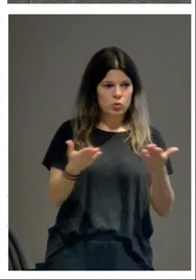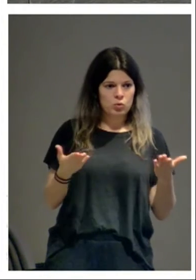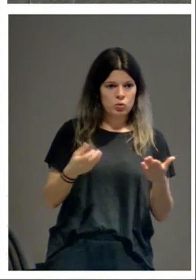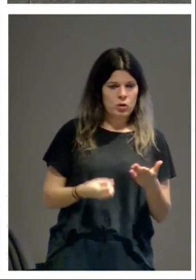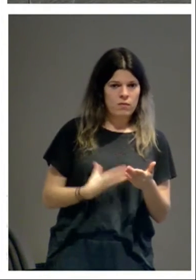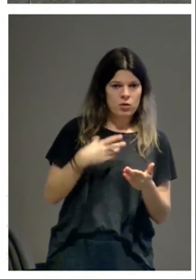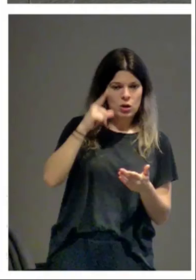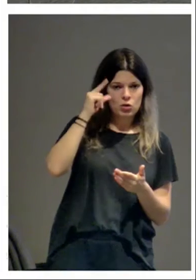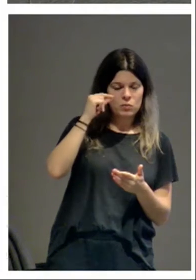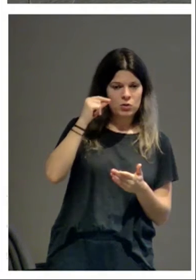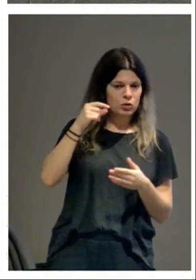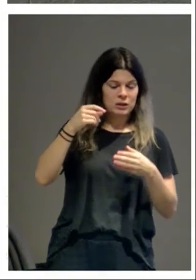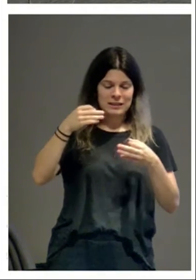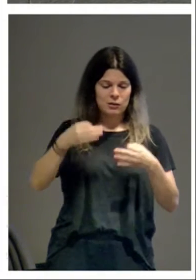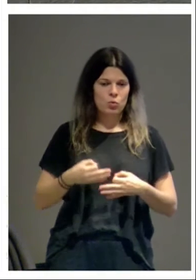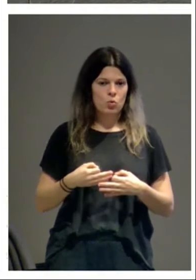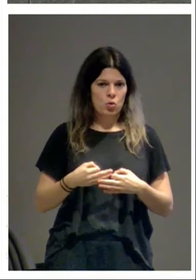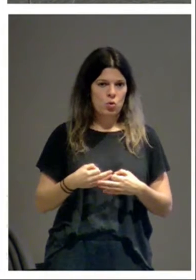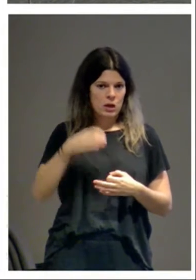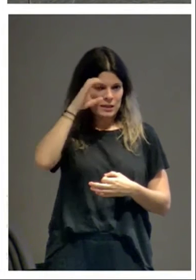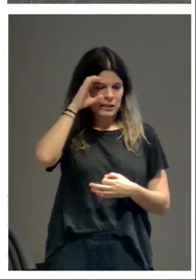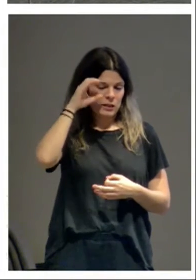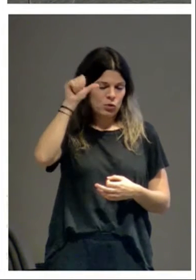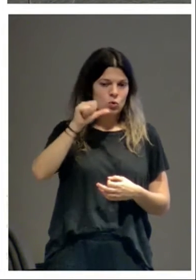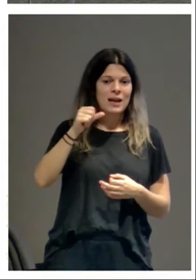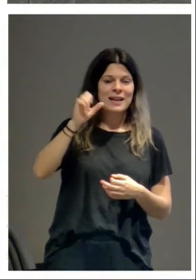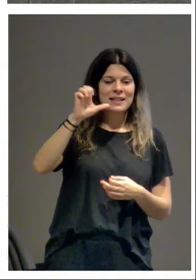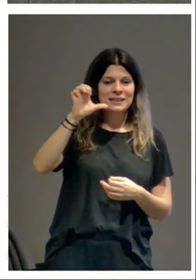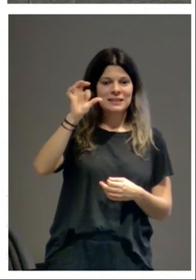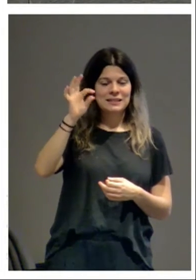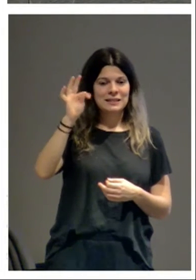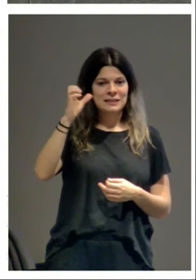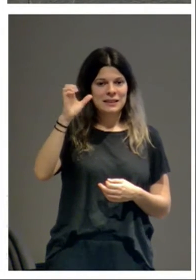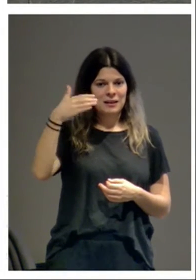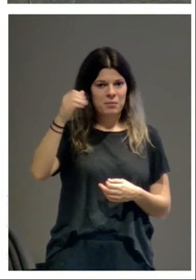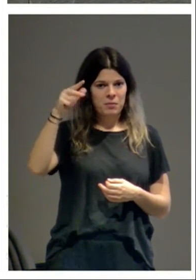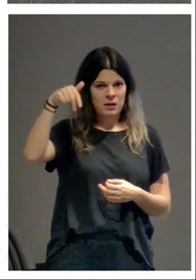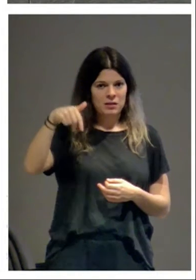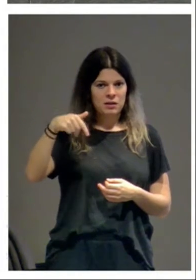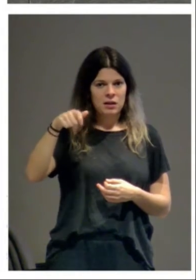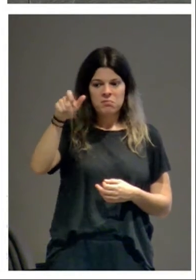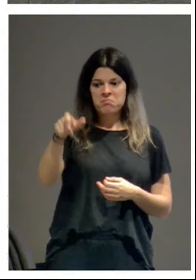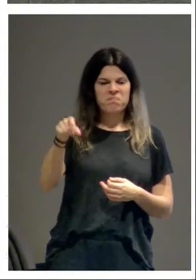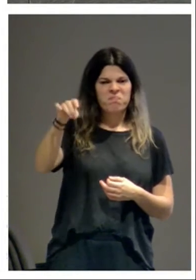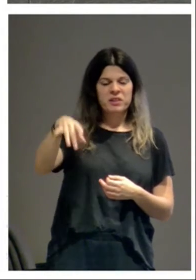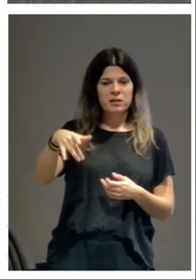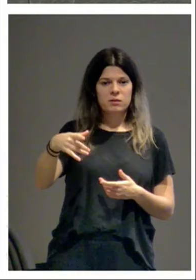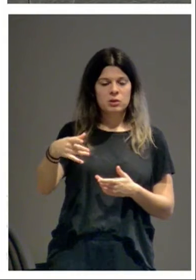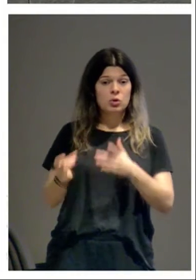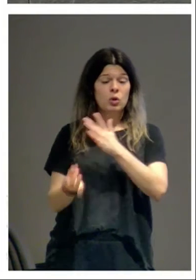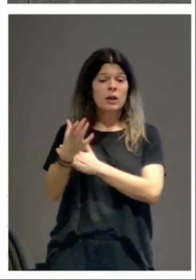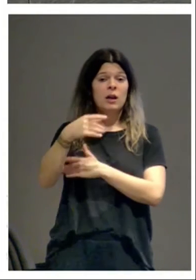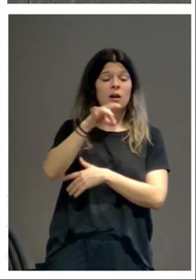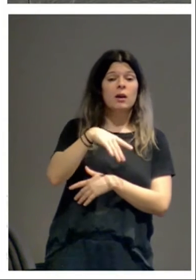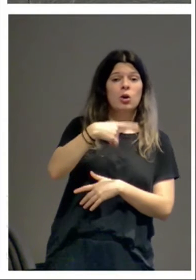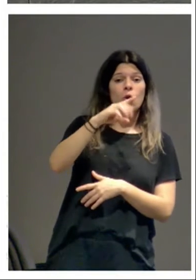al románico habrán oído hablar de maestro Esteban. ¿Quién es Esteban? Esteban es una figura creada por Gómez Moreno